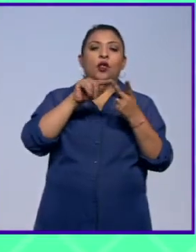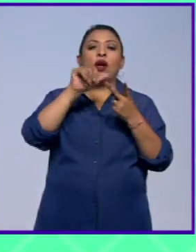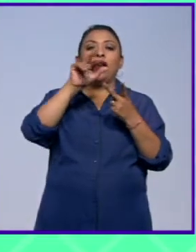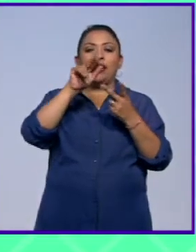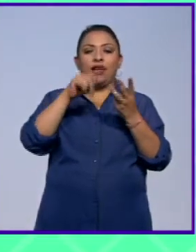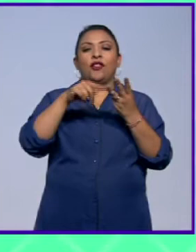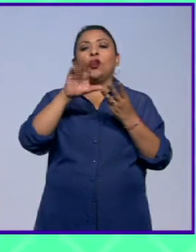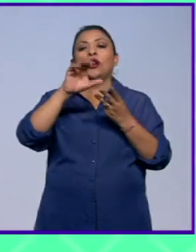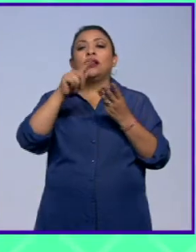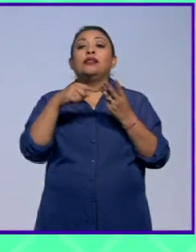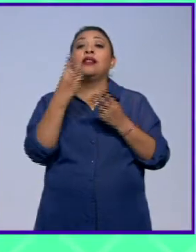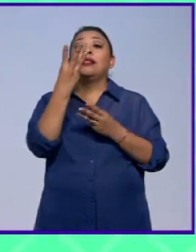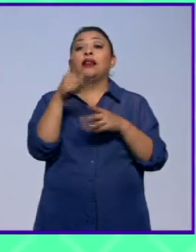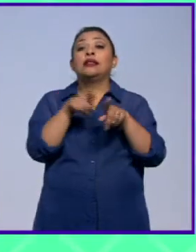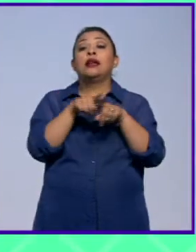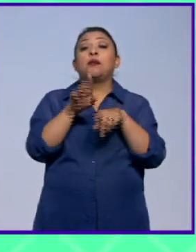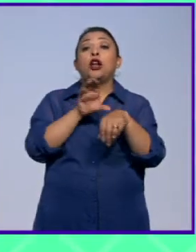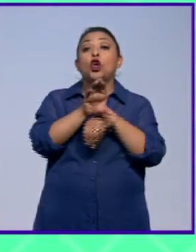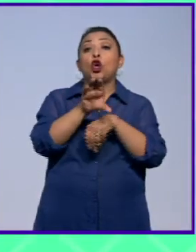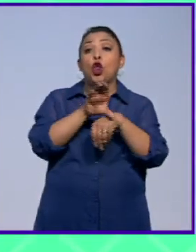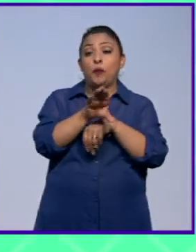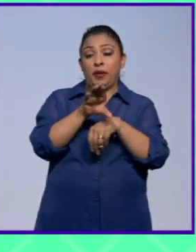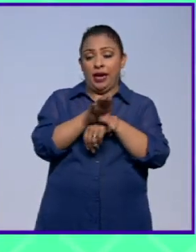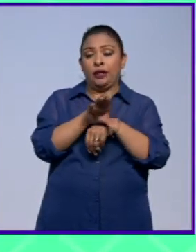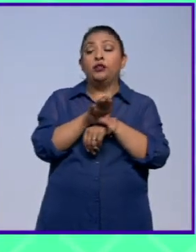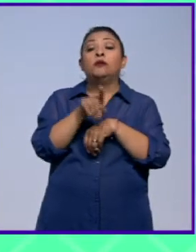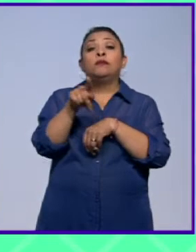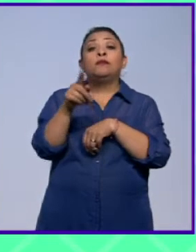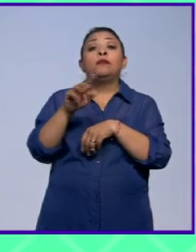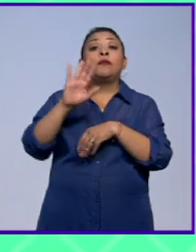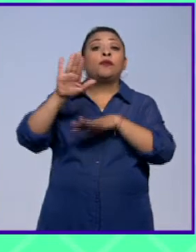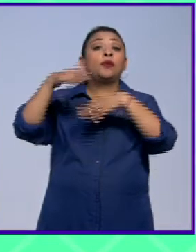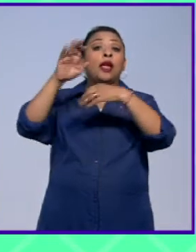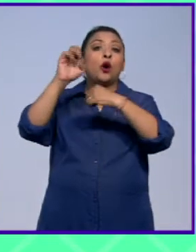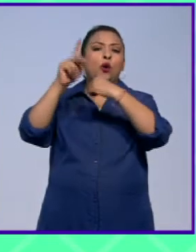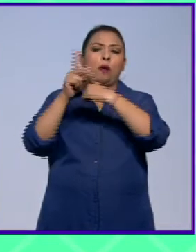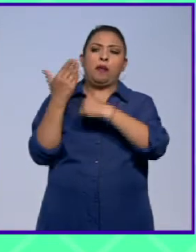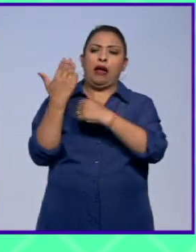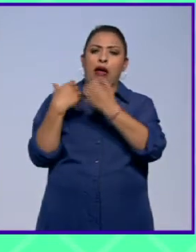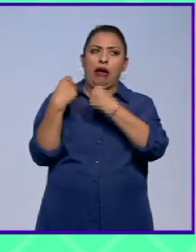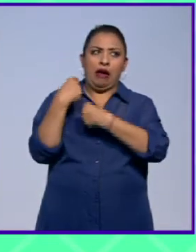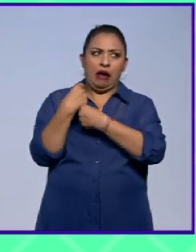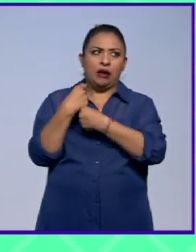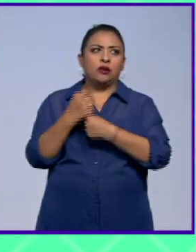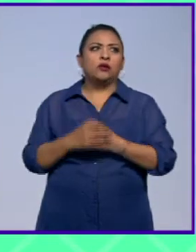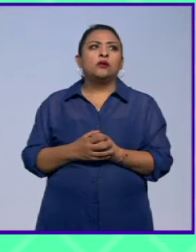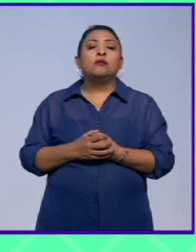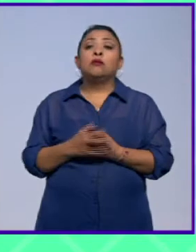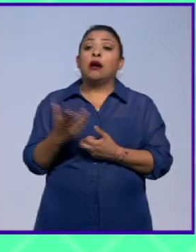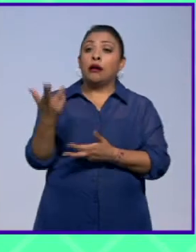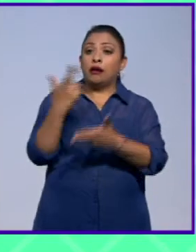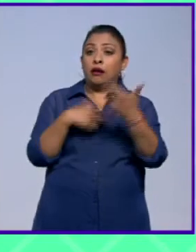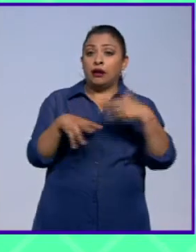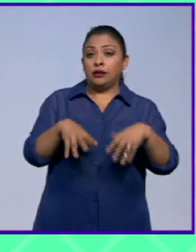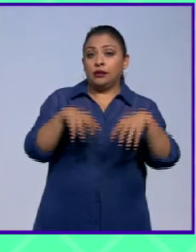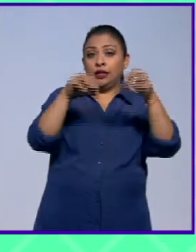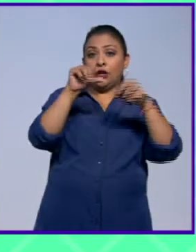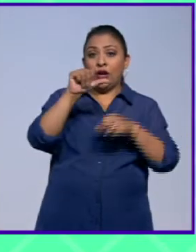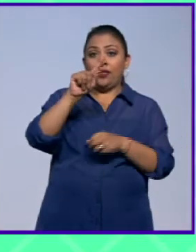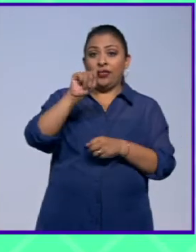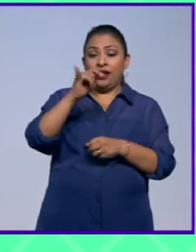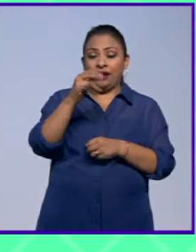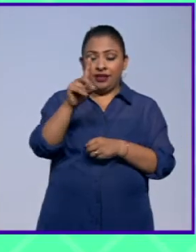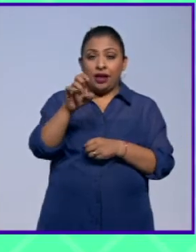son tres hermanos colombianos que han estado en Europa en los últimos años y regresan al Circo Atay de ellos